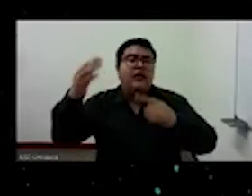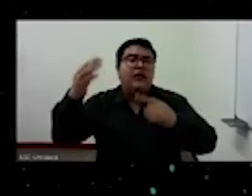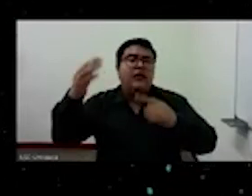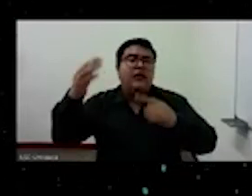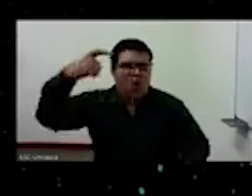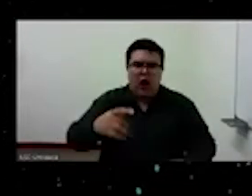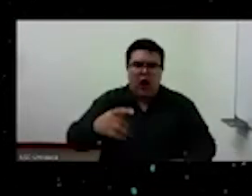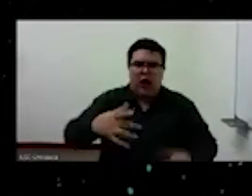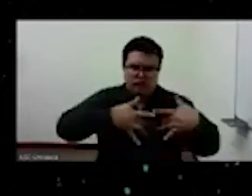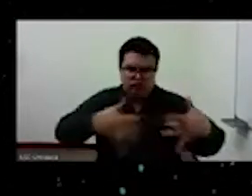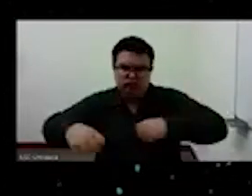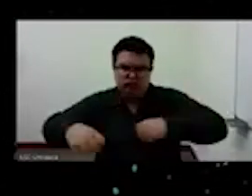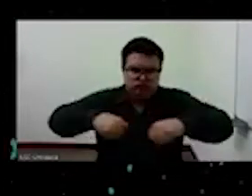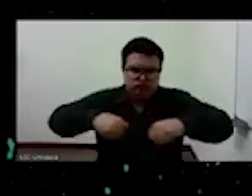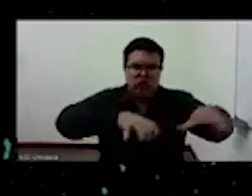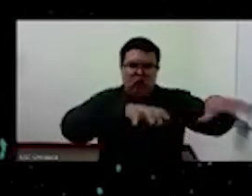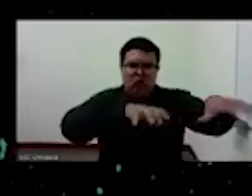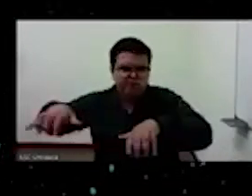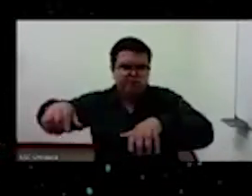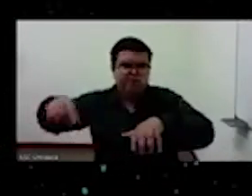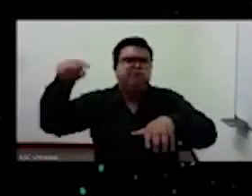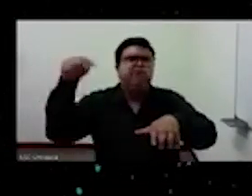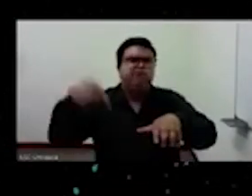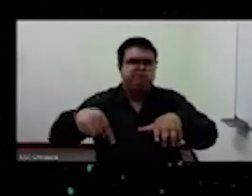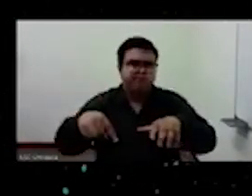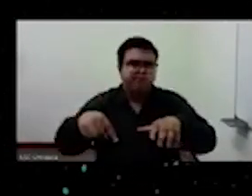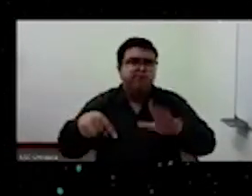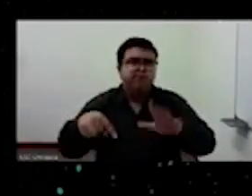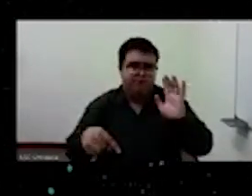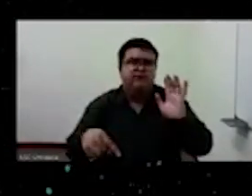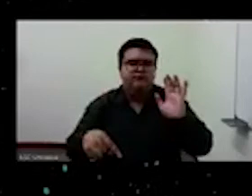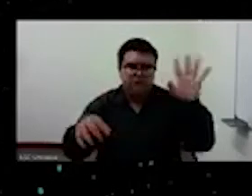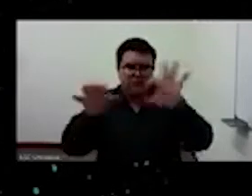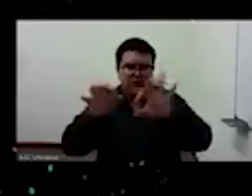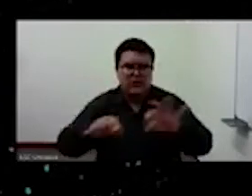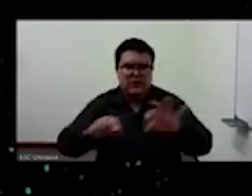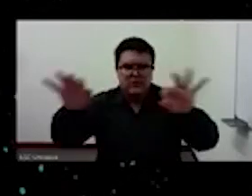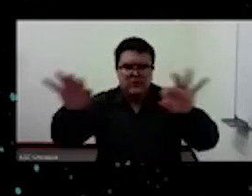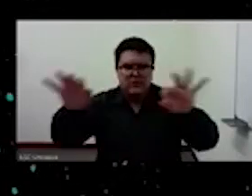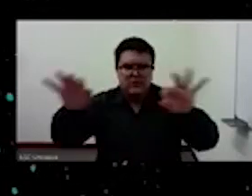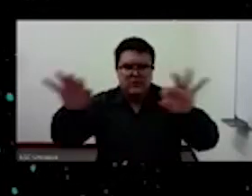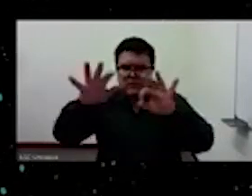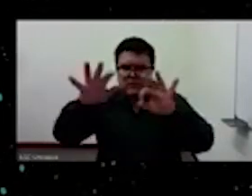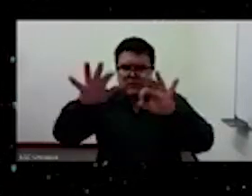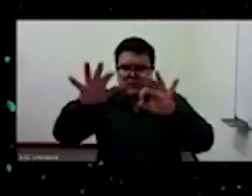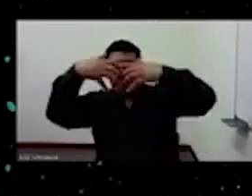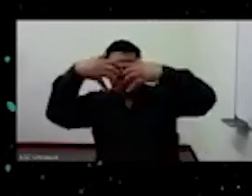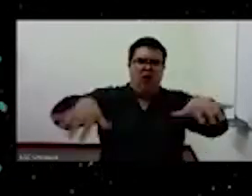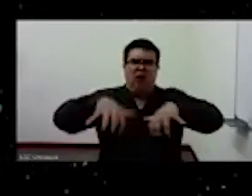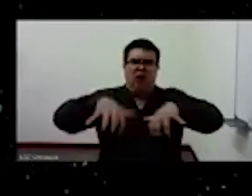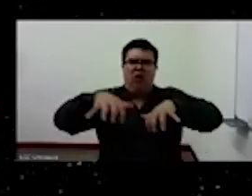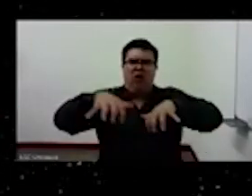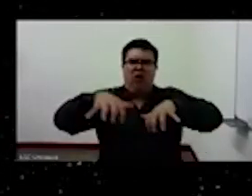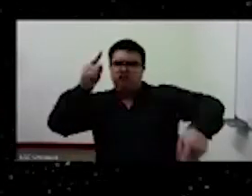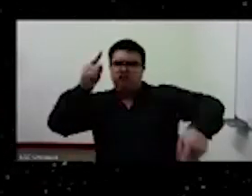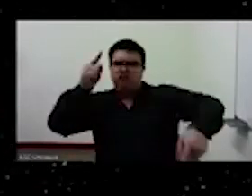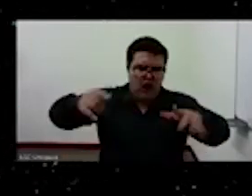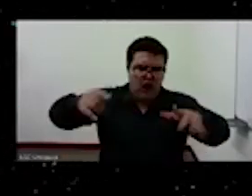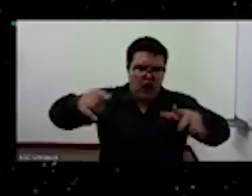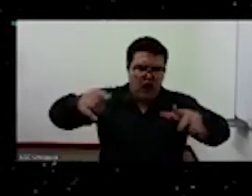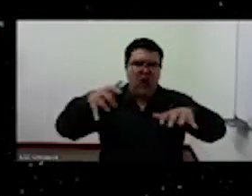consciente es el cerebro que domina la realidad la